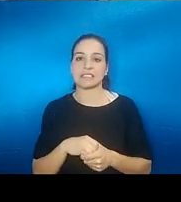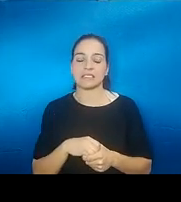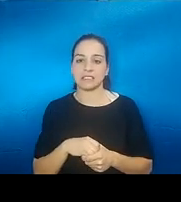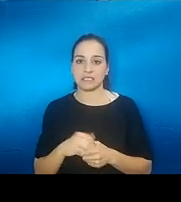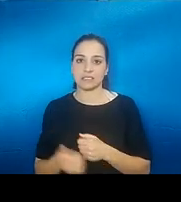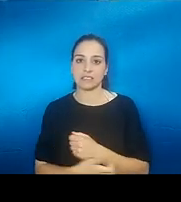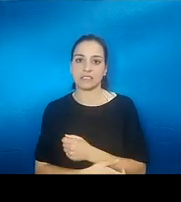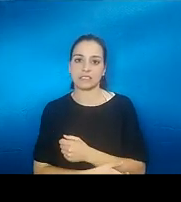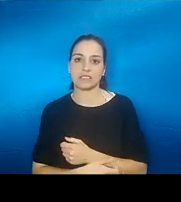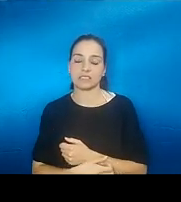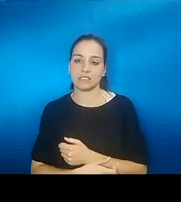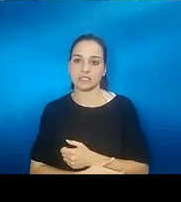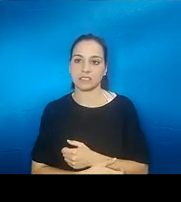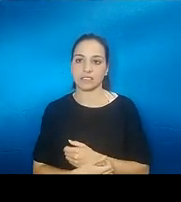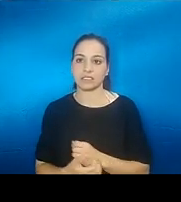vale vale